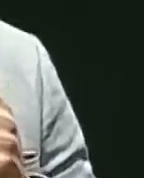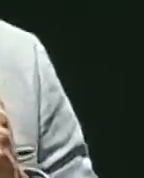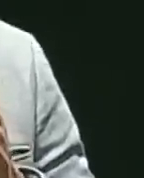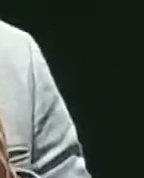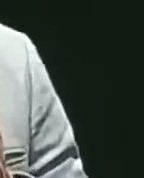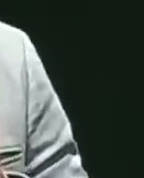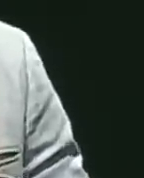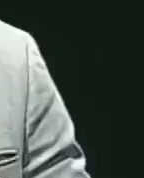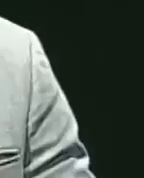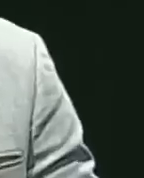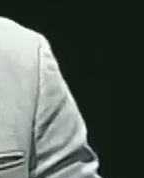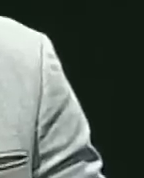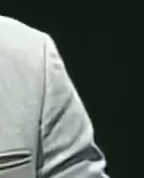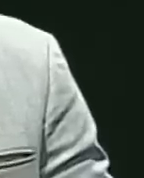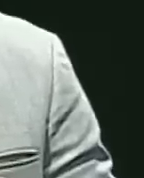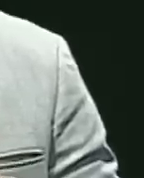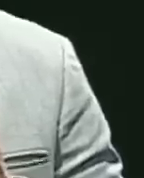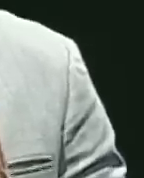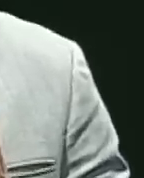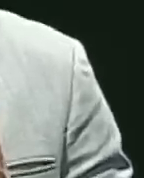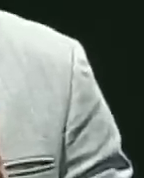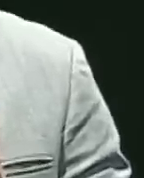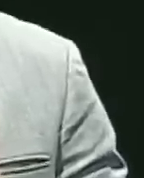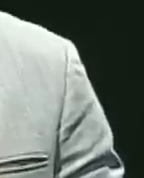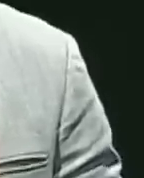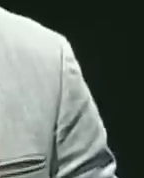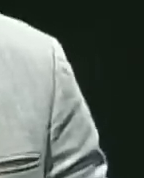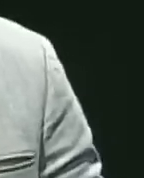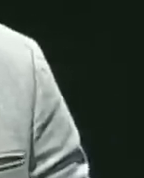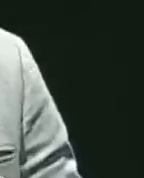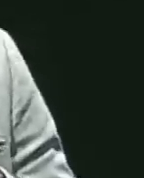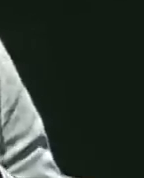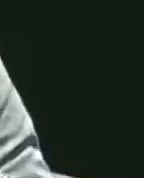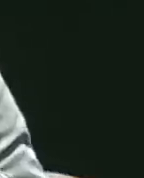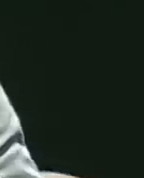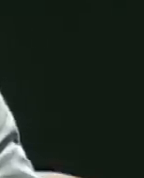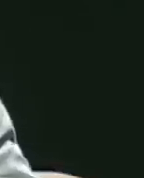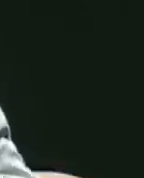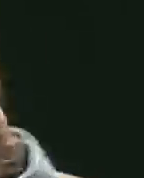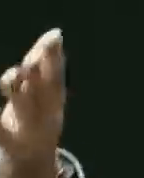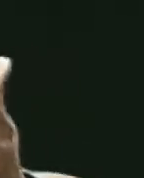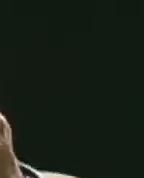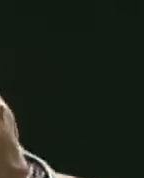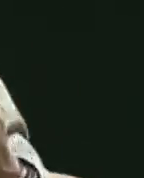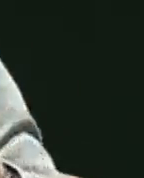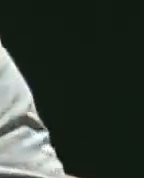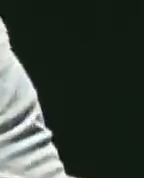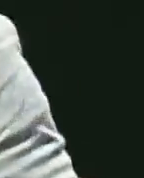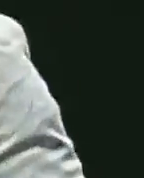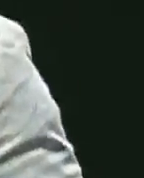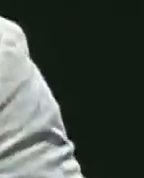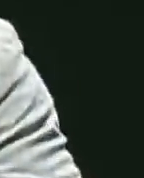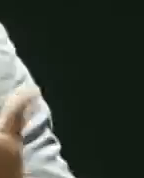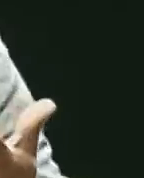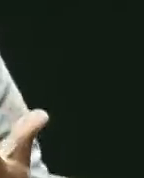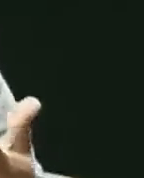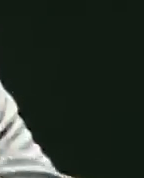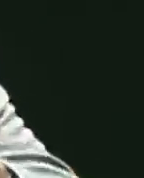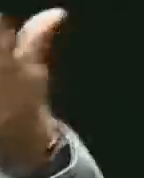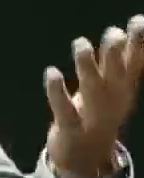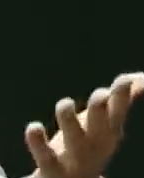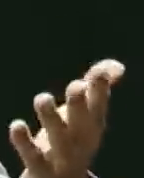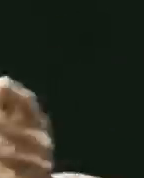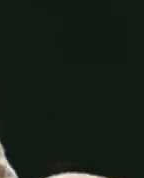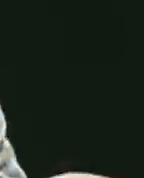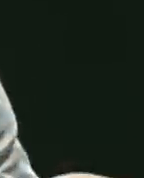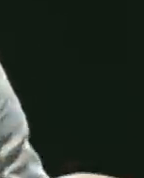seguir creciendo para seguir invirtiendo y por eso hoy en este momento creo presidente que Falcón La Guaira Carabobo